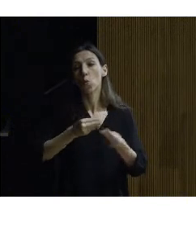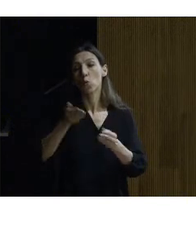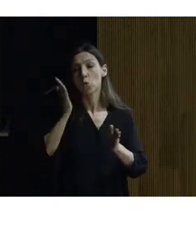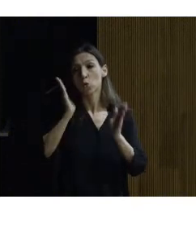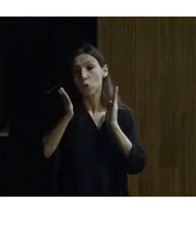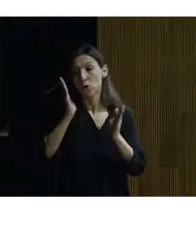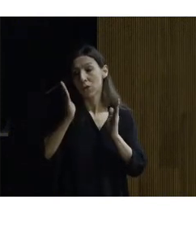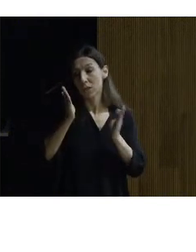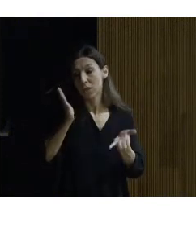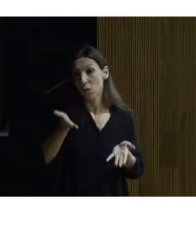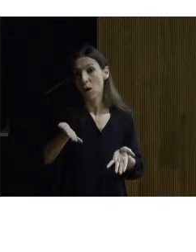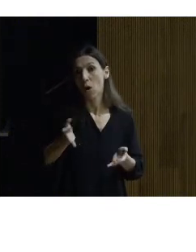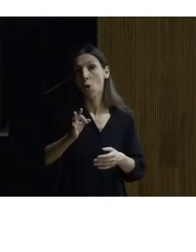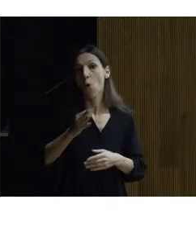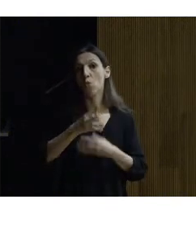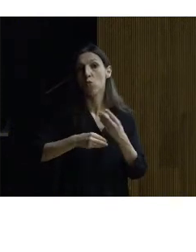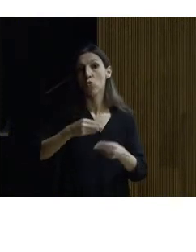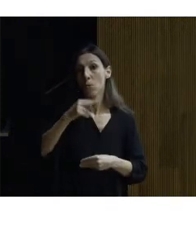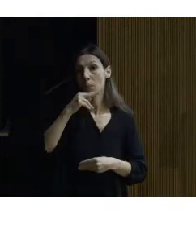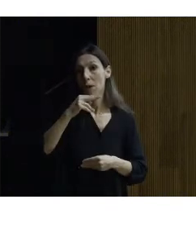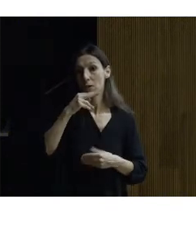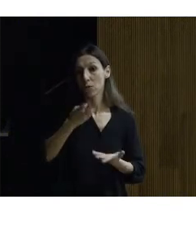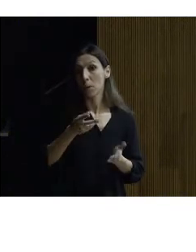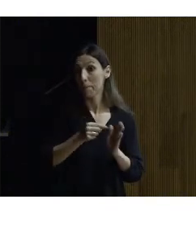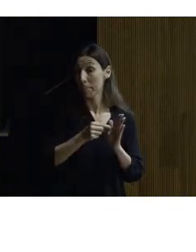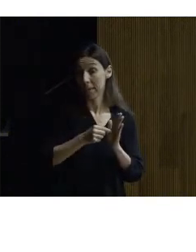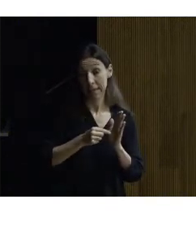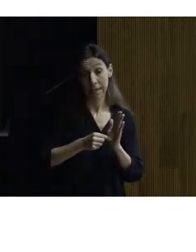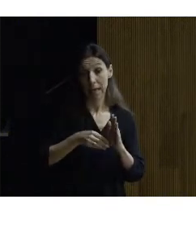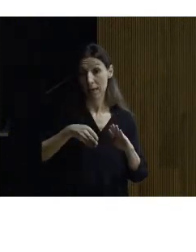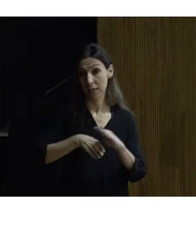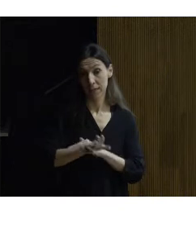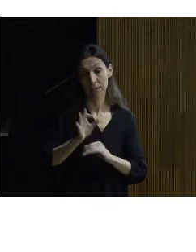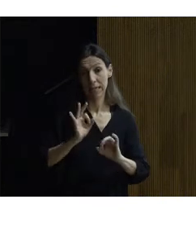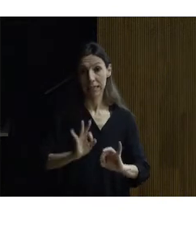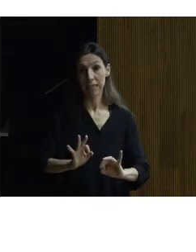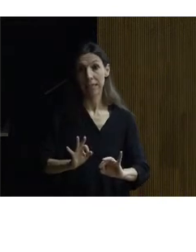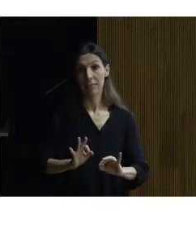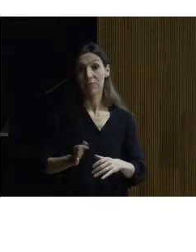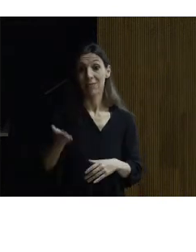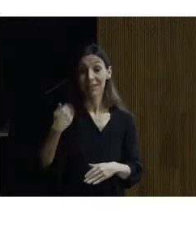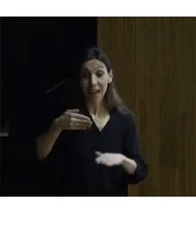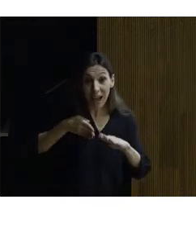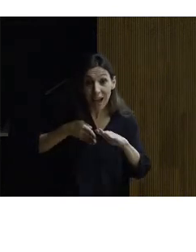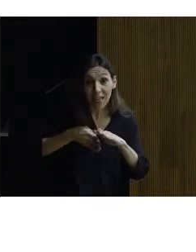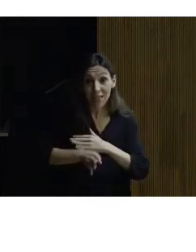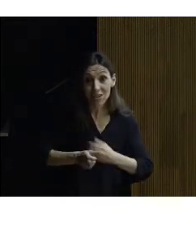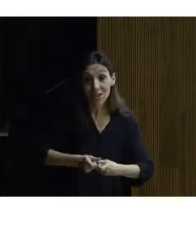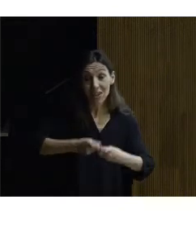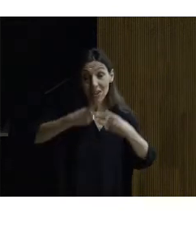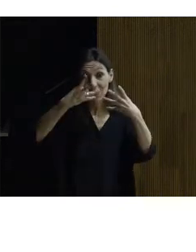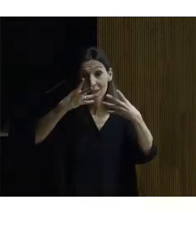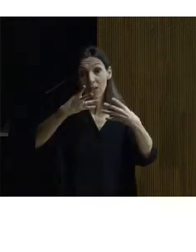de manos pues era una medida de accesibilidad entrando ya al edificio y en este caso concreto